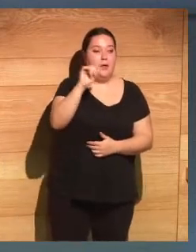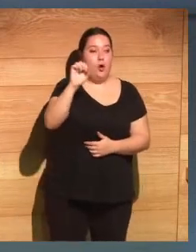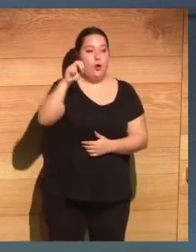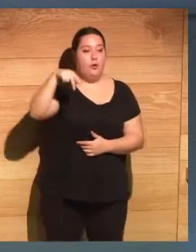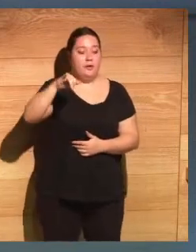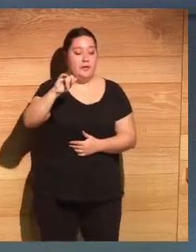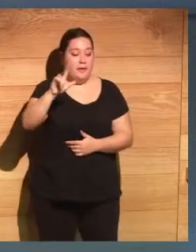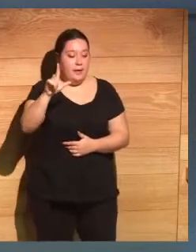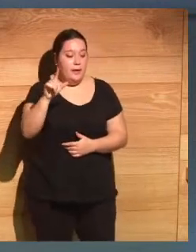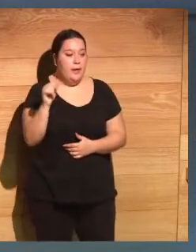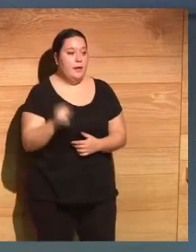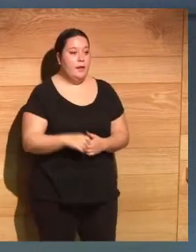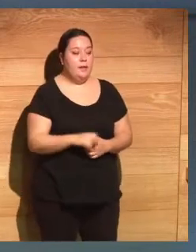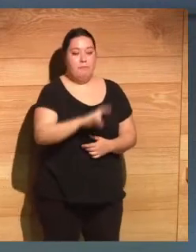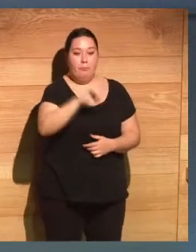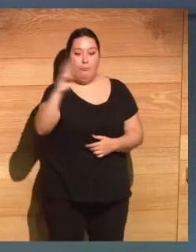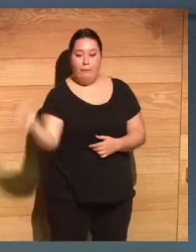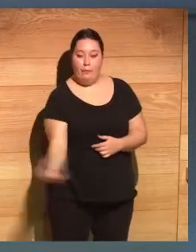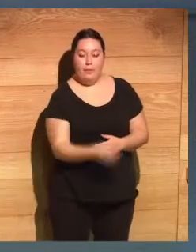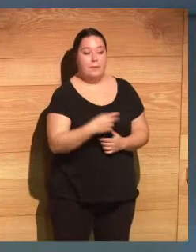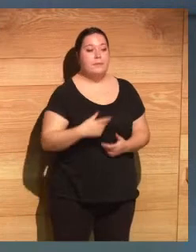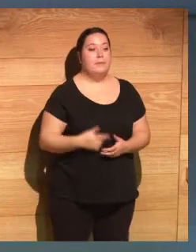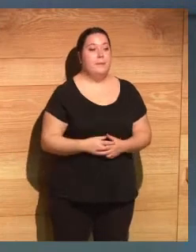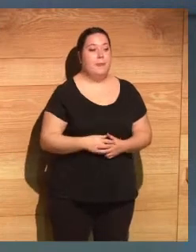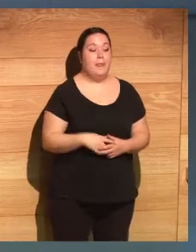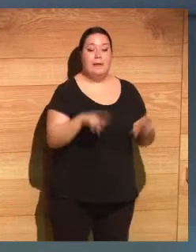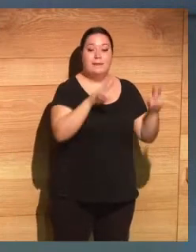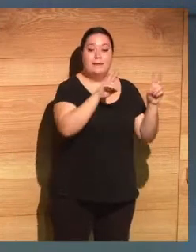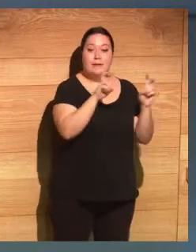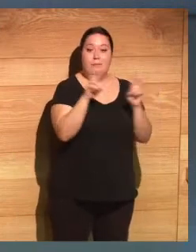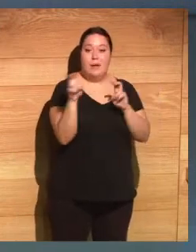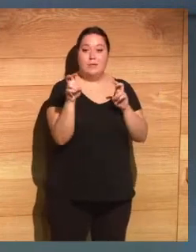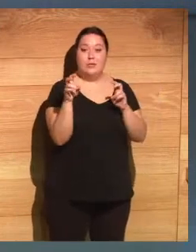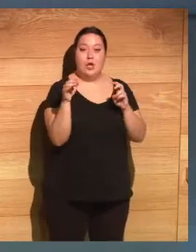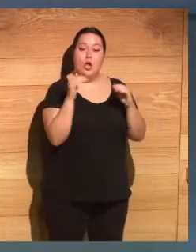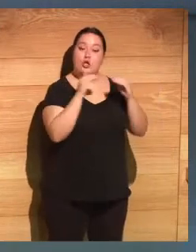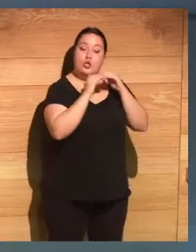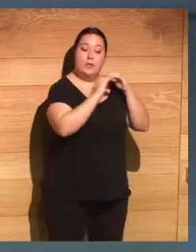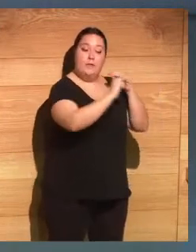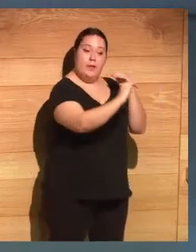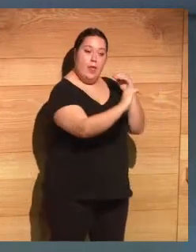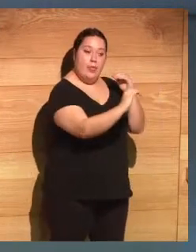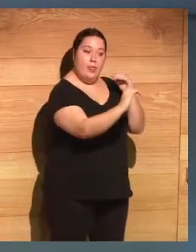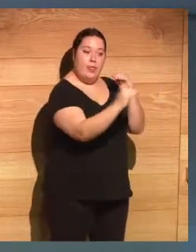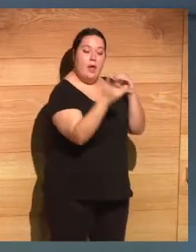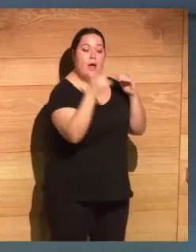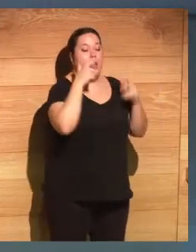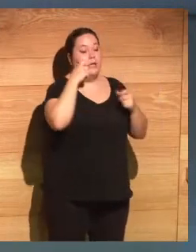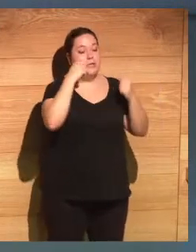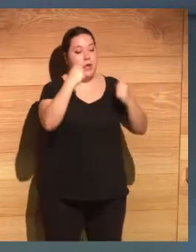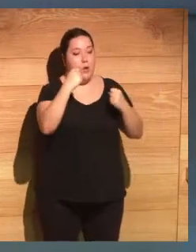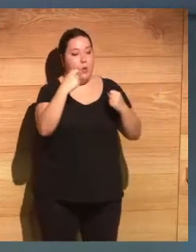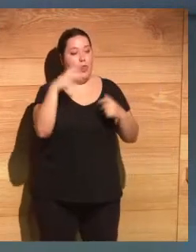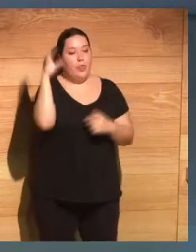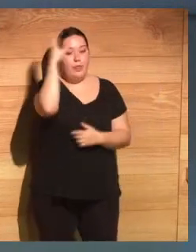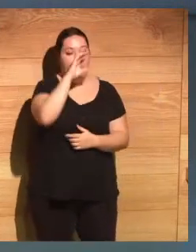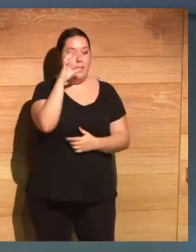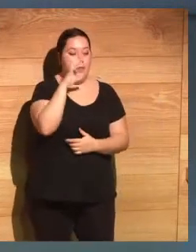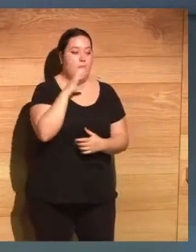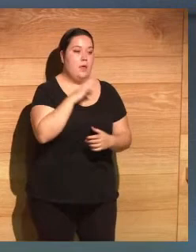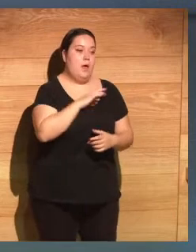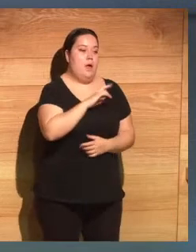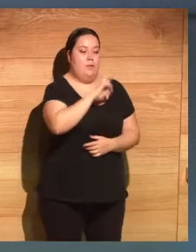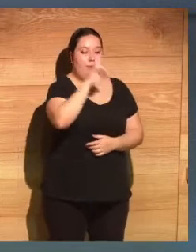Stiglitz y vamos a tratar temas que van desde la sostenibilidad hasta la salud, la ciencia, la educación,